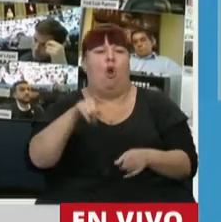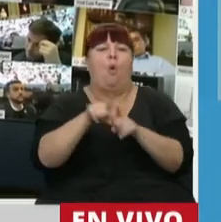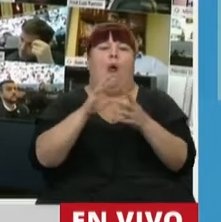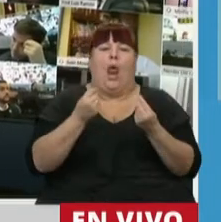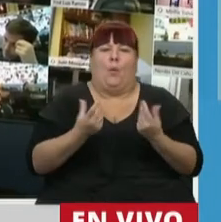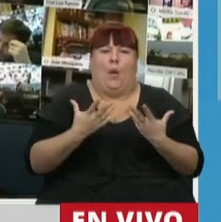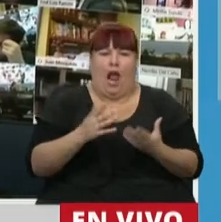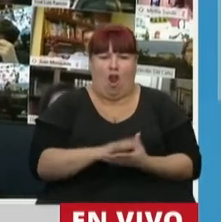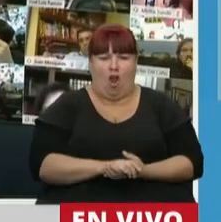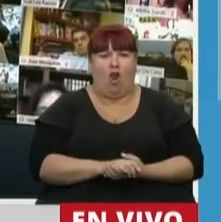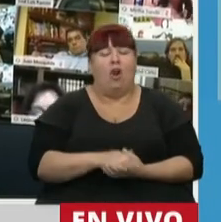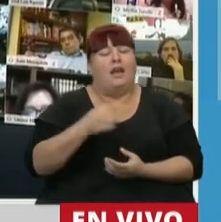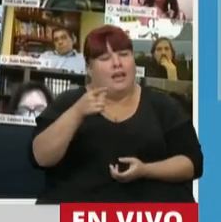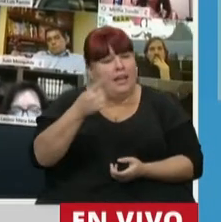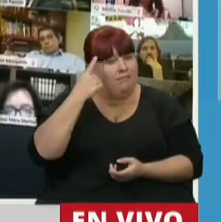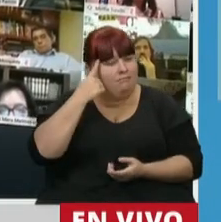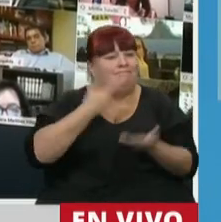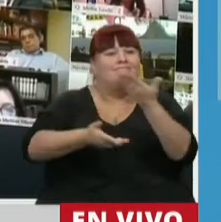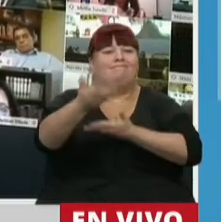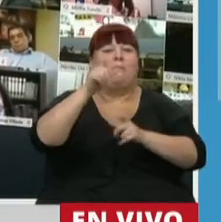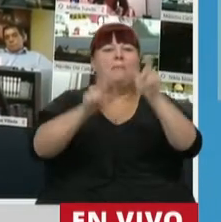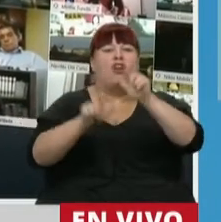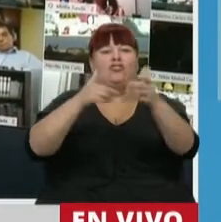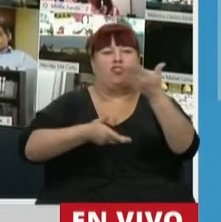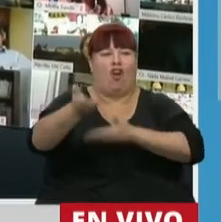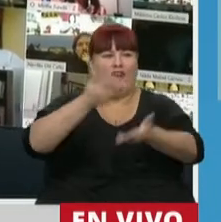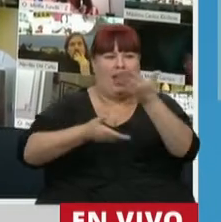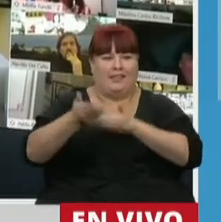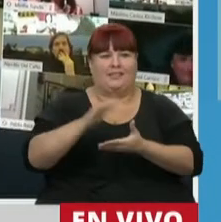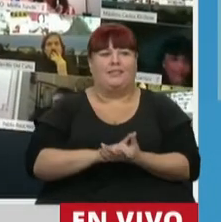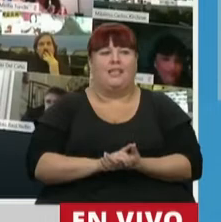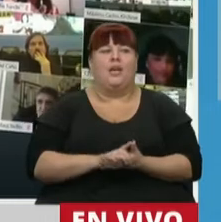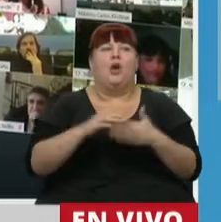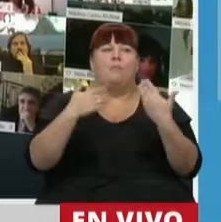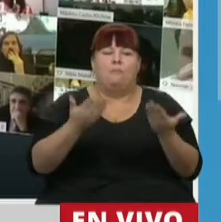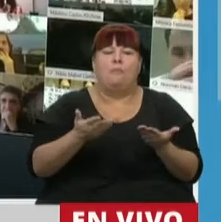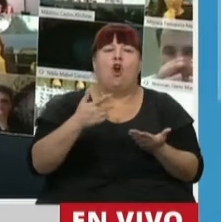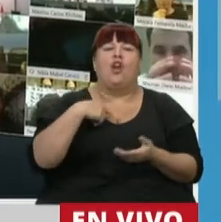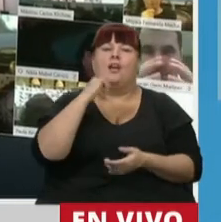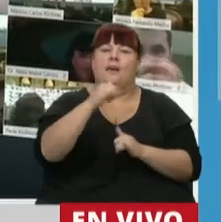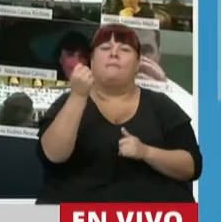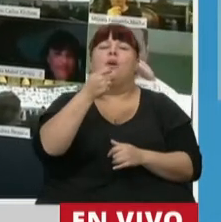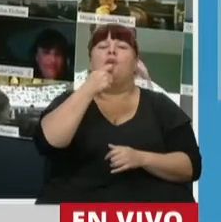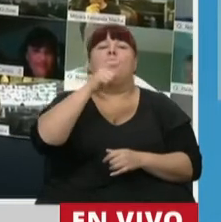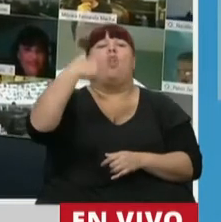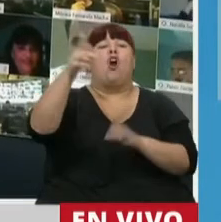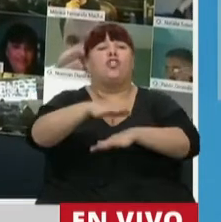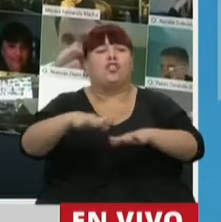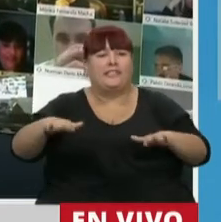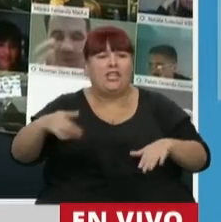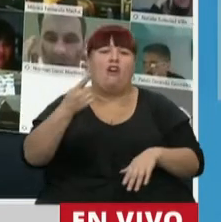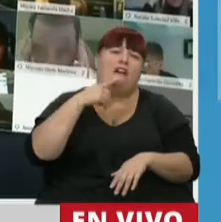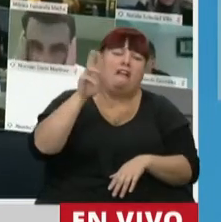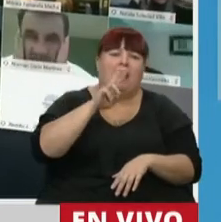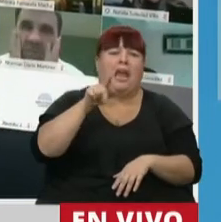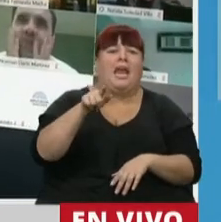acto de valor y eso supone la interacción humana. Sin embargo, imaginemos lo que sería para aquellos niños y niñas